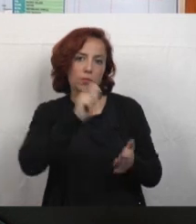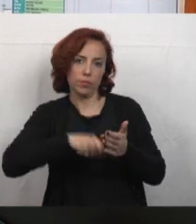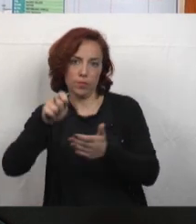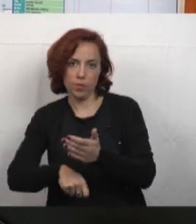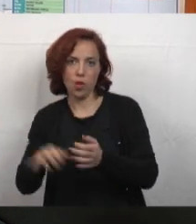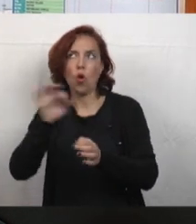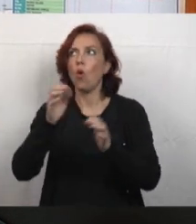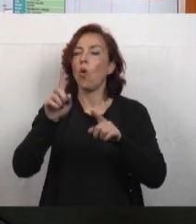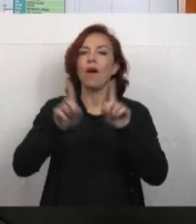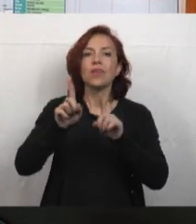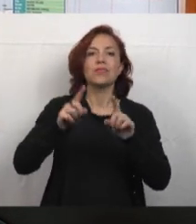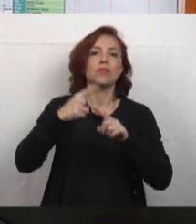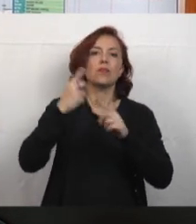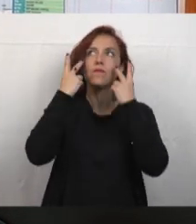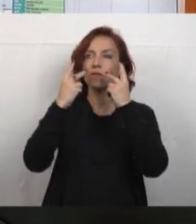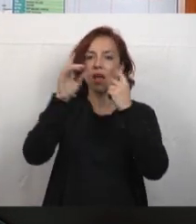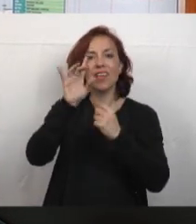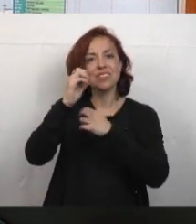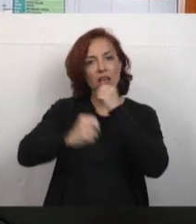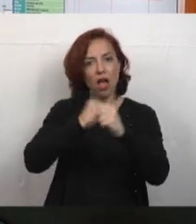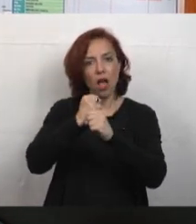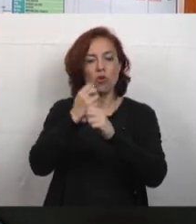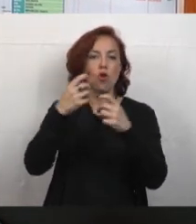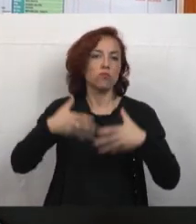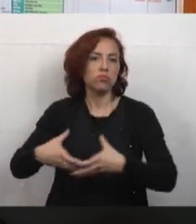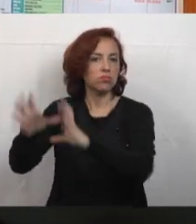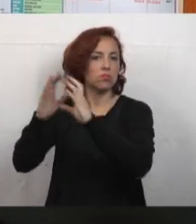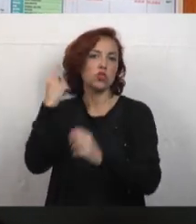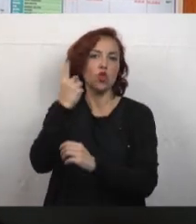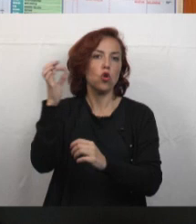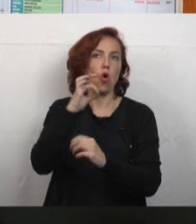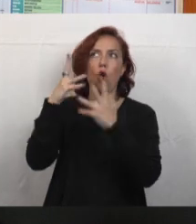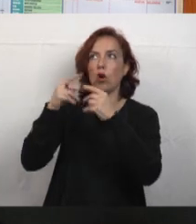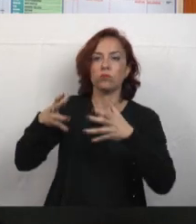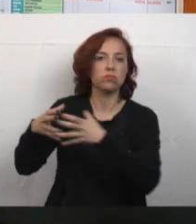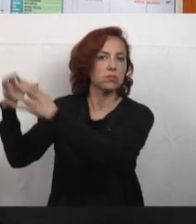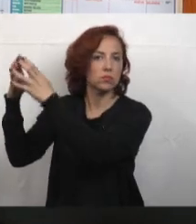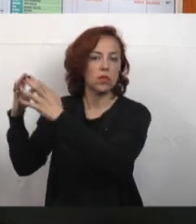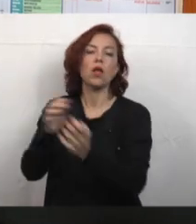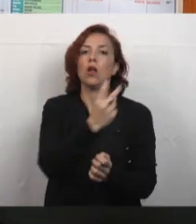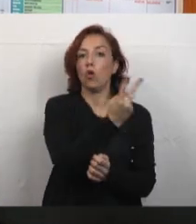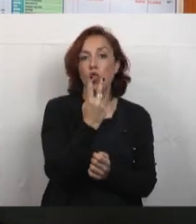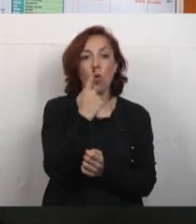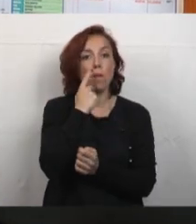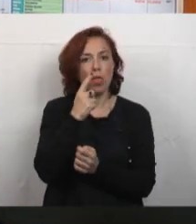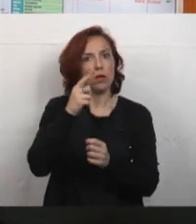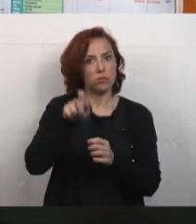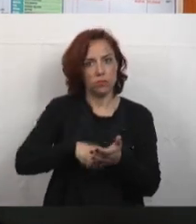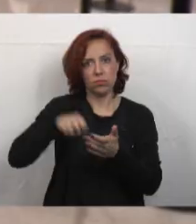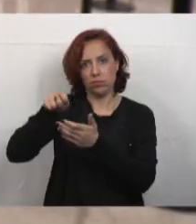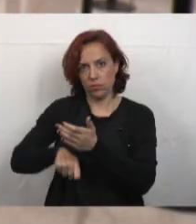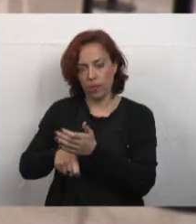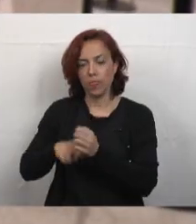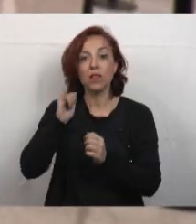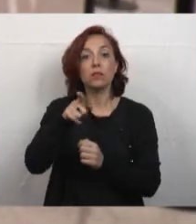viajan solos, a veces pasa con fiestas de egresados, viajes de 15, que viajan solos o con un organizador de la escuela, también se deben presentar ambos padres a firmar la autorización.